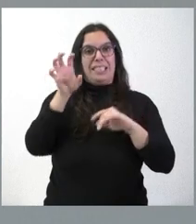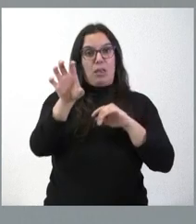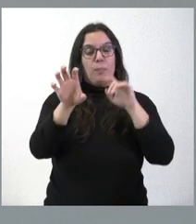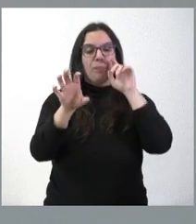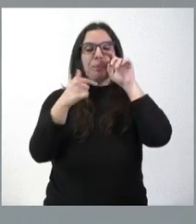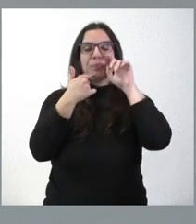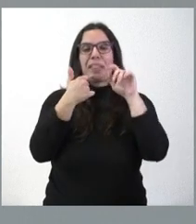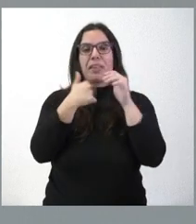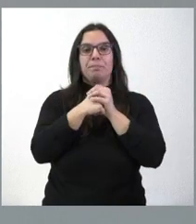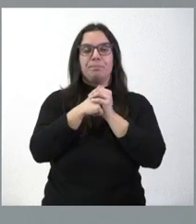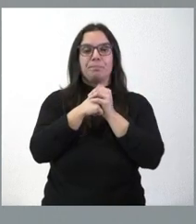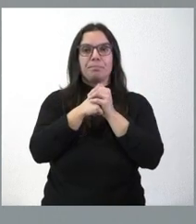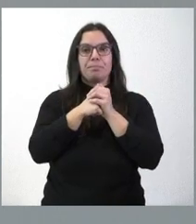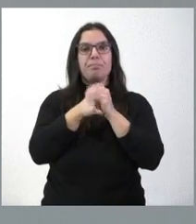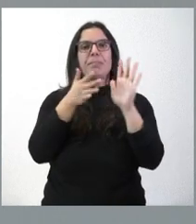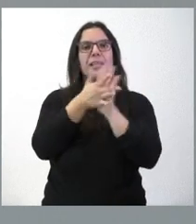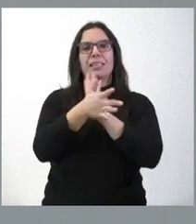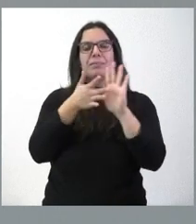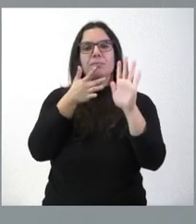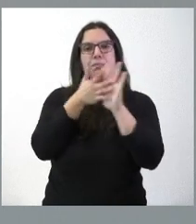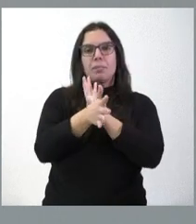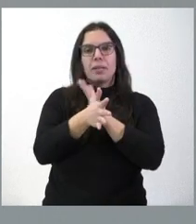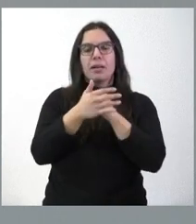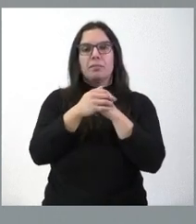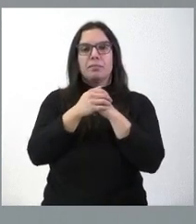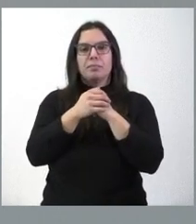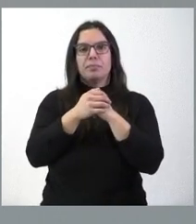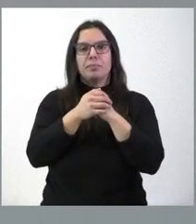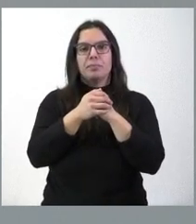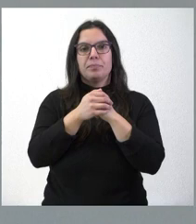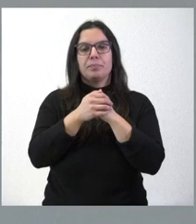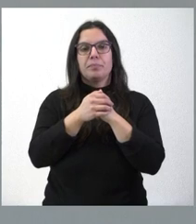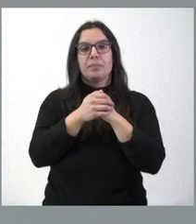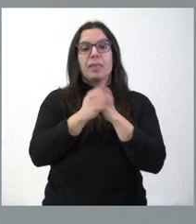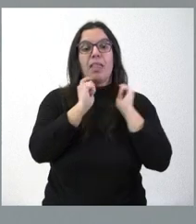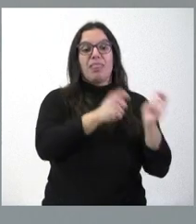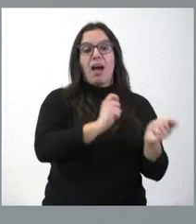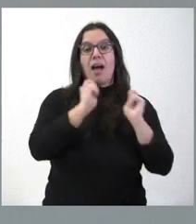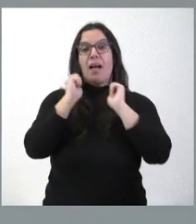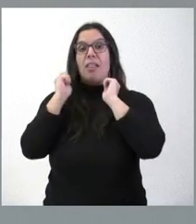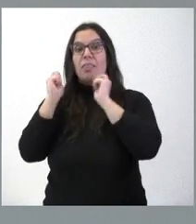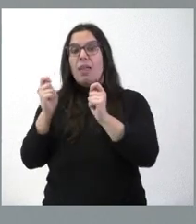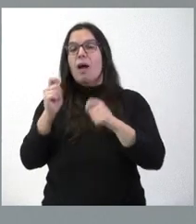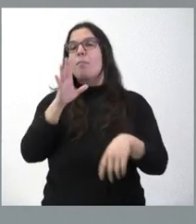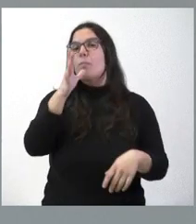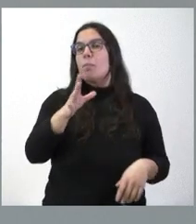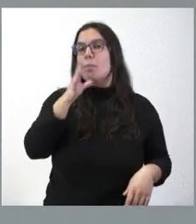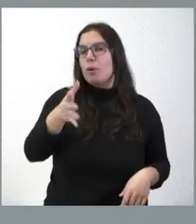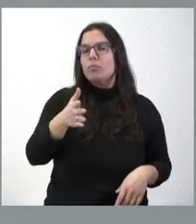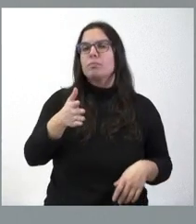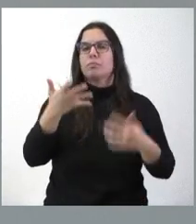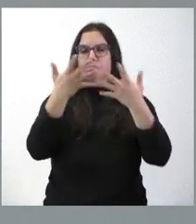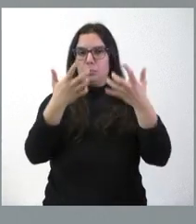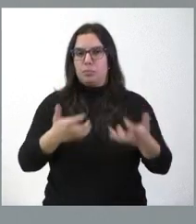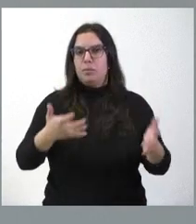de los motivos que han determinado estas asignaciones y estas decisiones. Yo